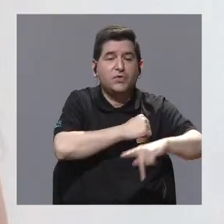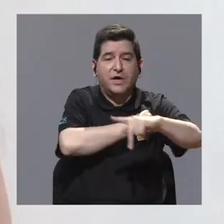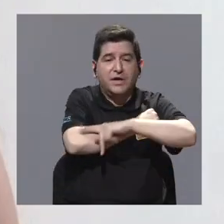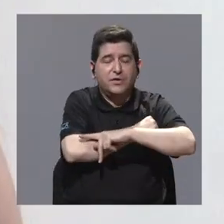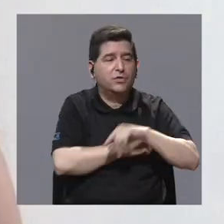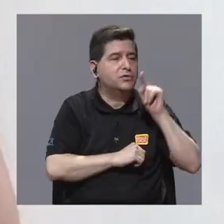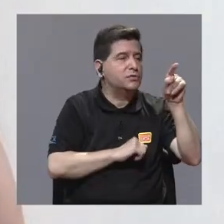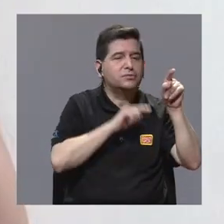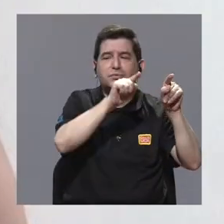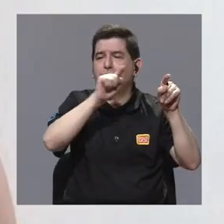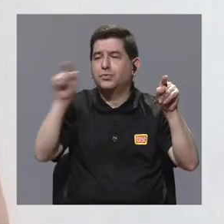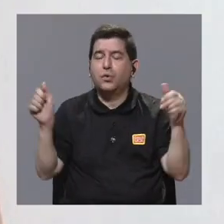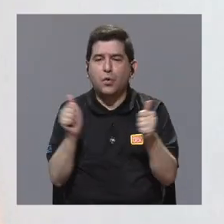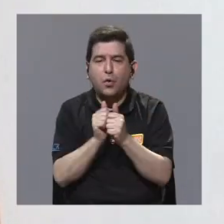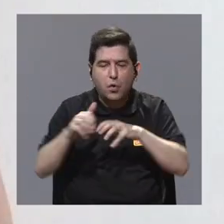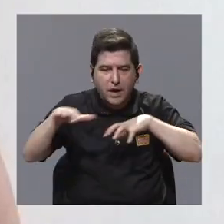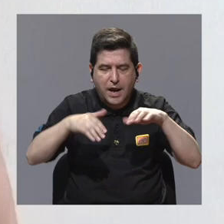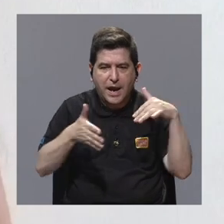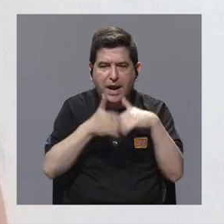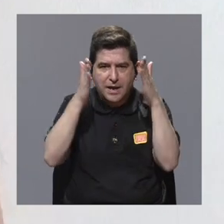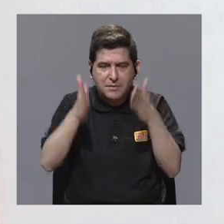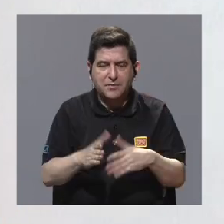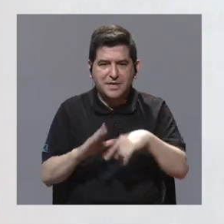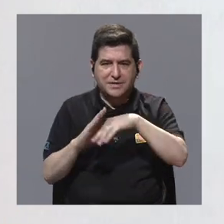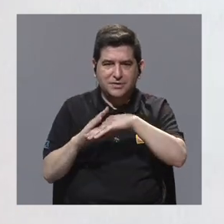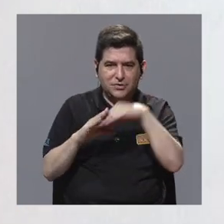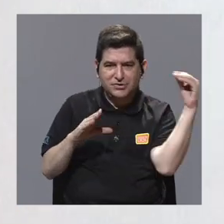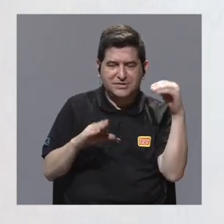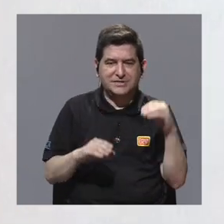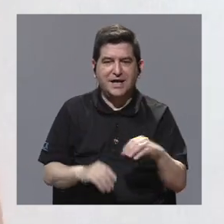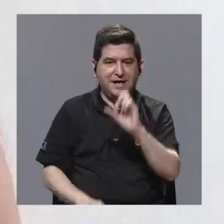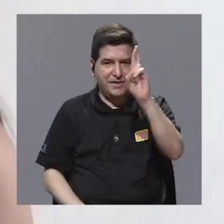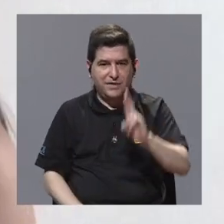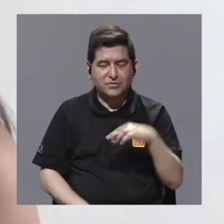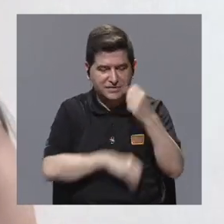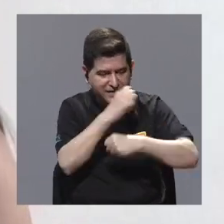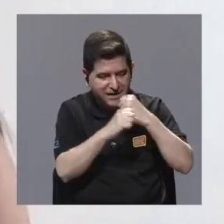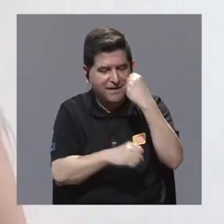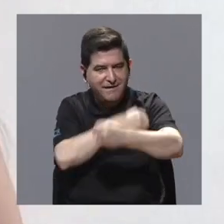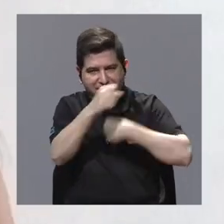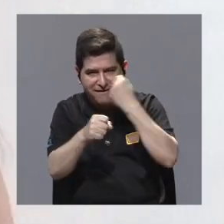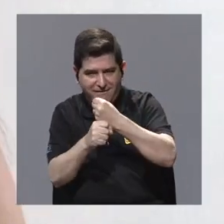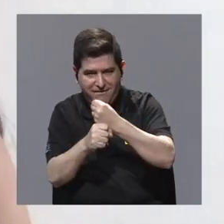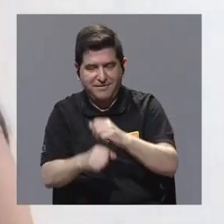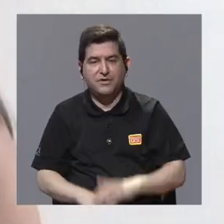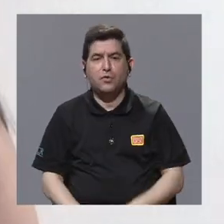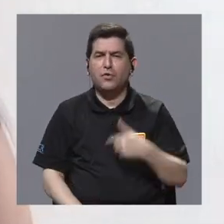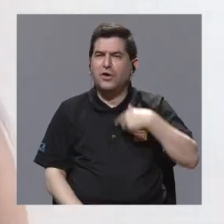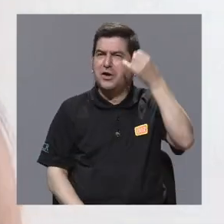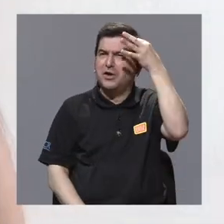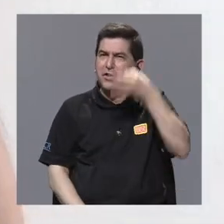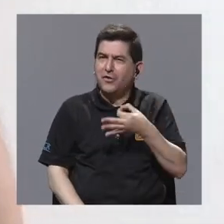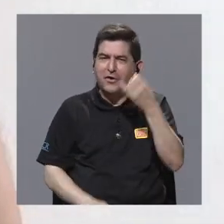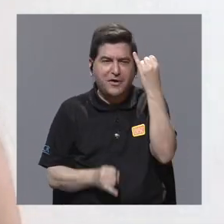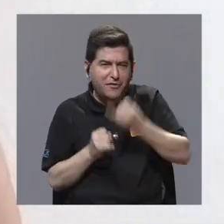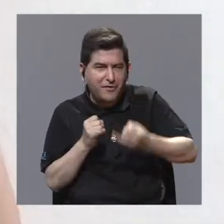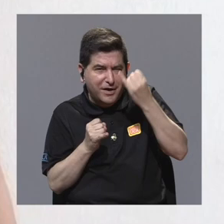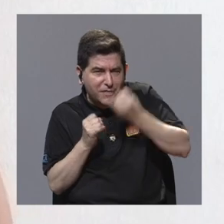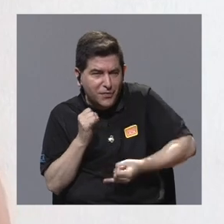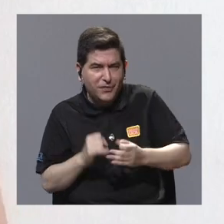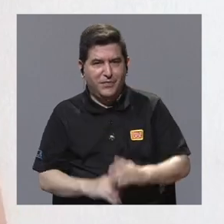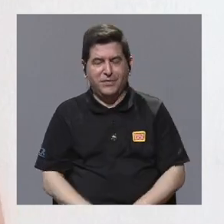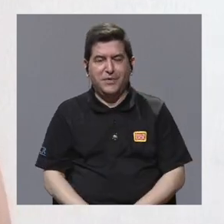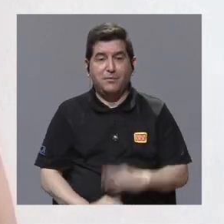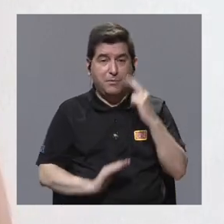en el exterior, con la movilidad estudiantil que sale desde Costa Rica todos los años? Y finalmente, yo creería